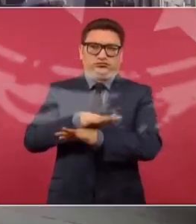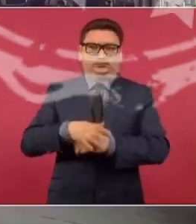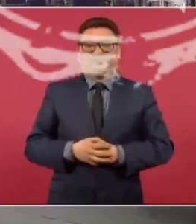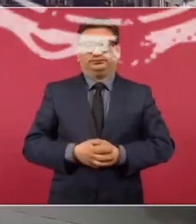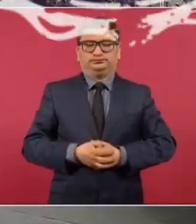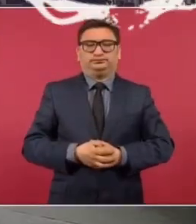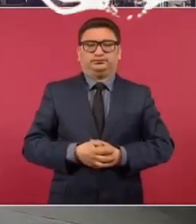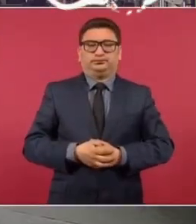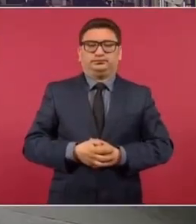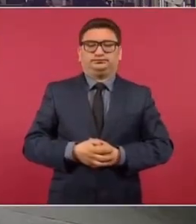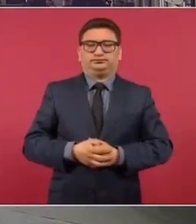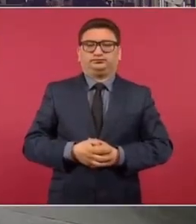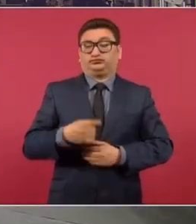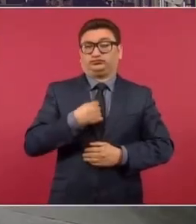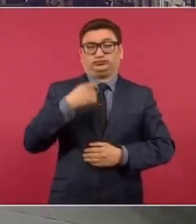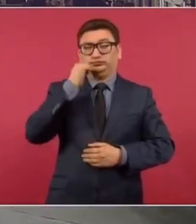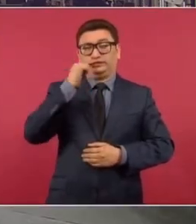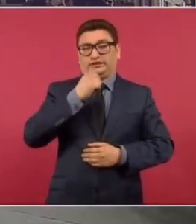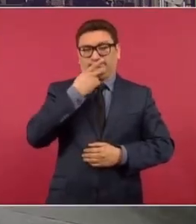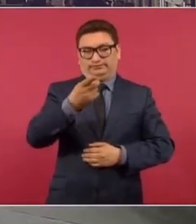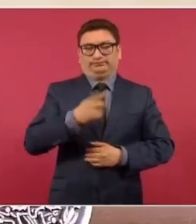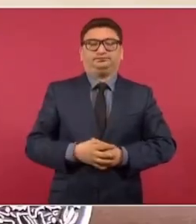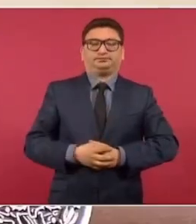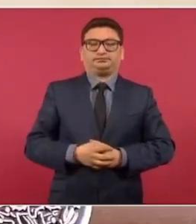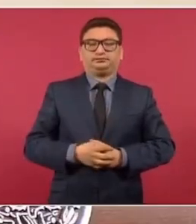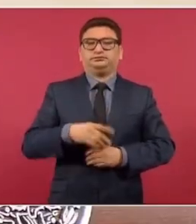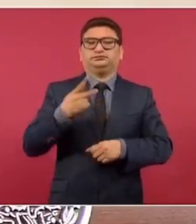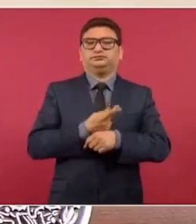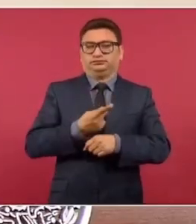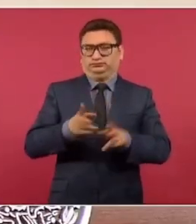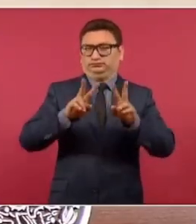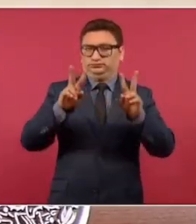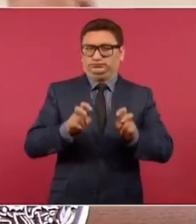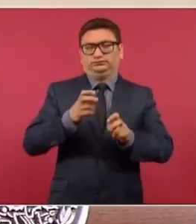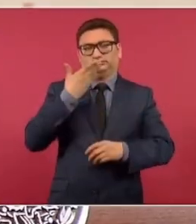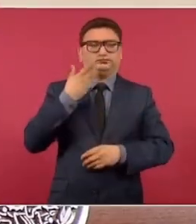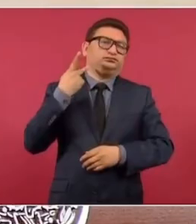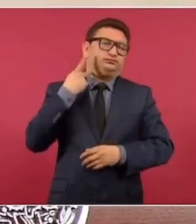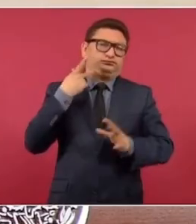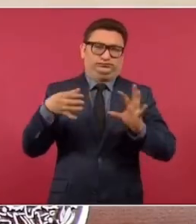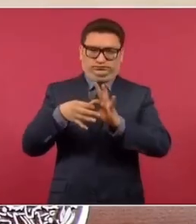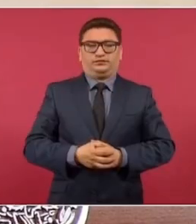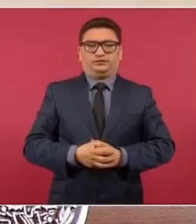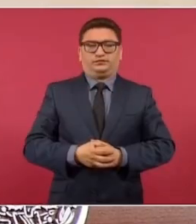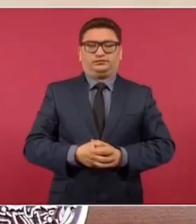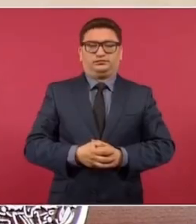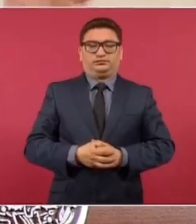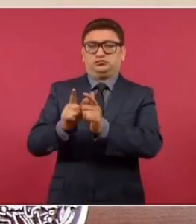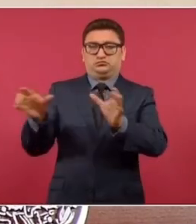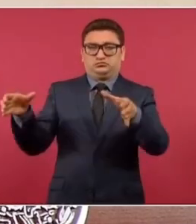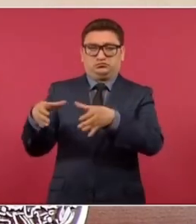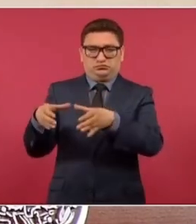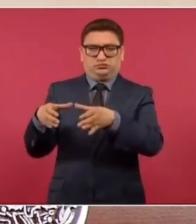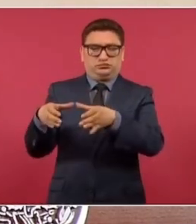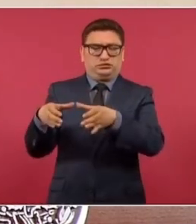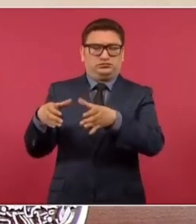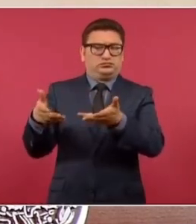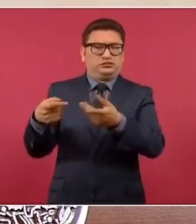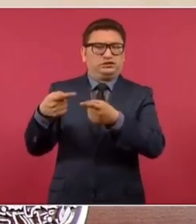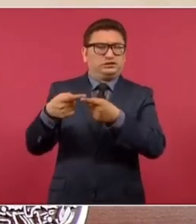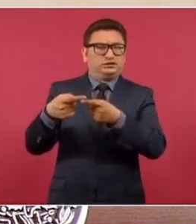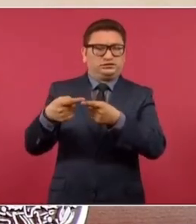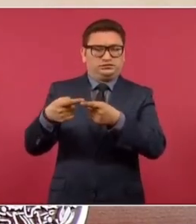Bueno, siempre he dicho de que se trata de un asunto político. Se están agrupando todos los